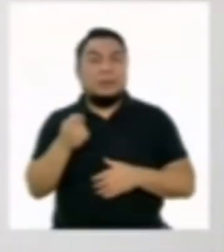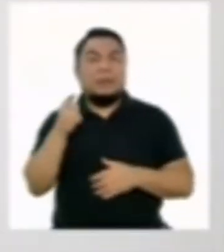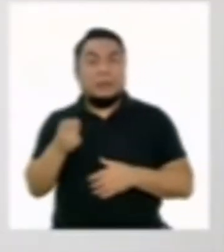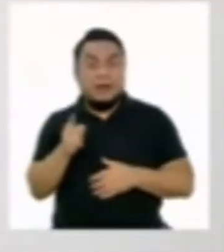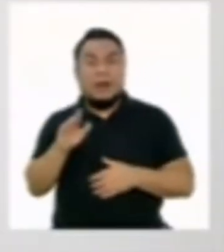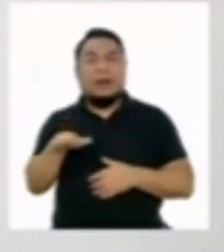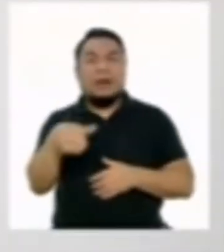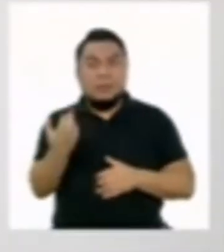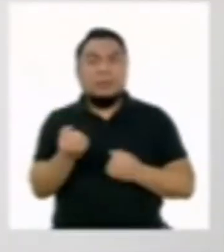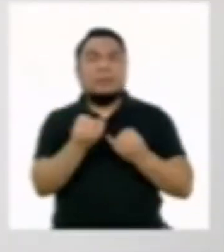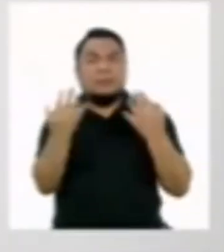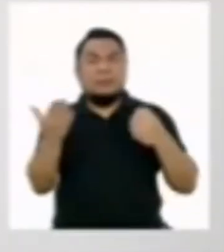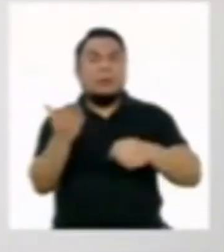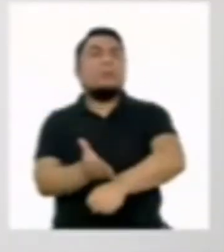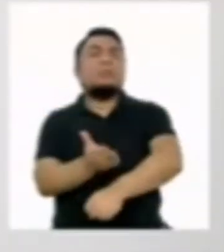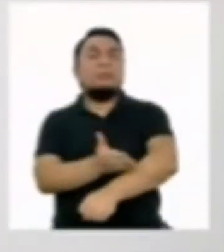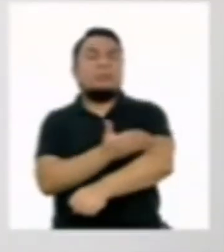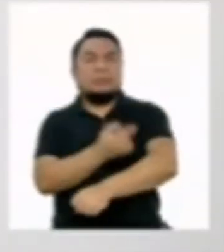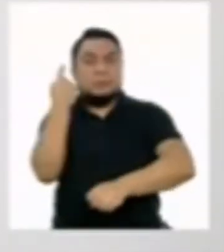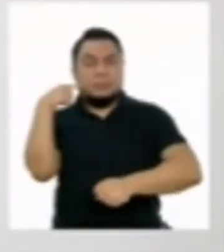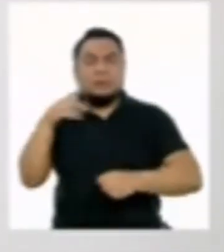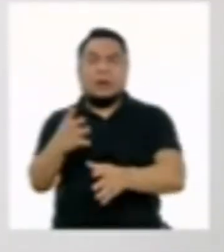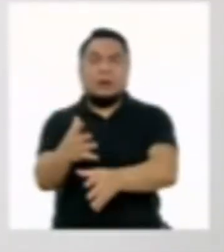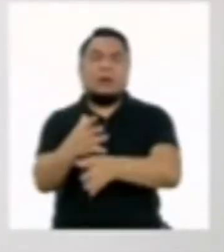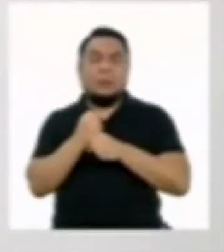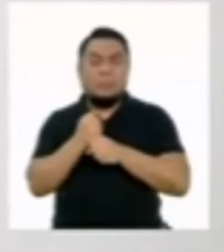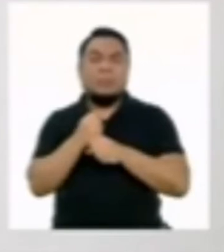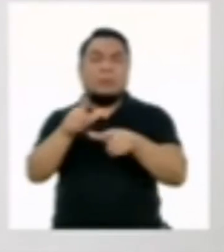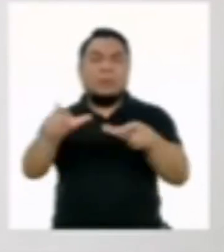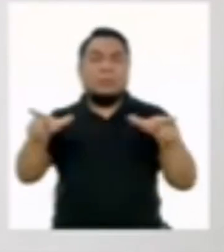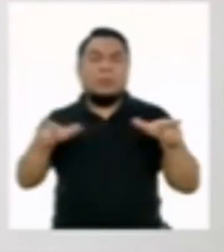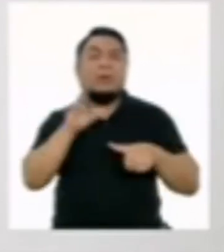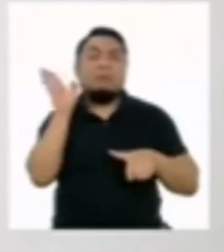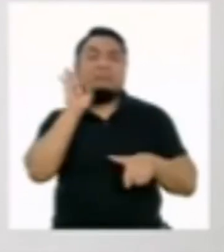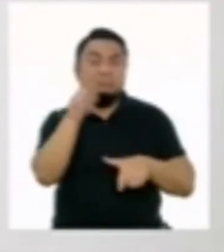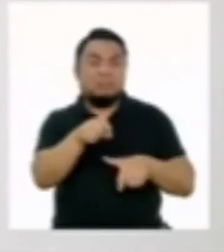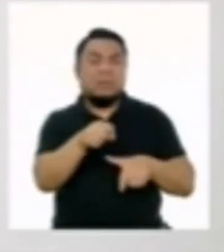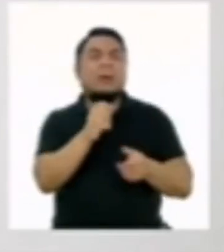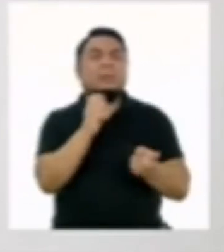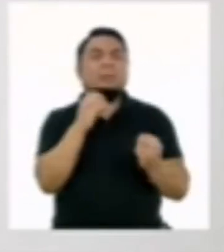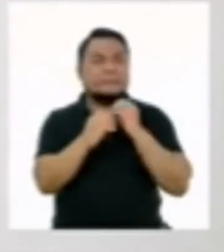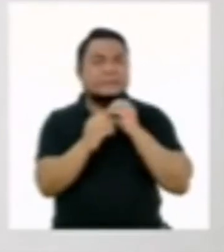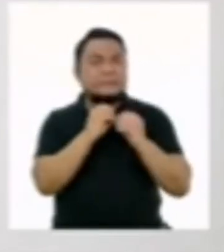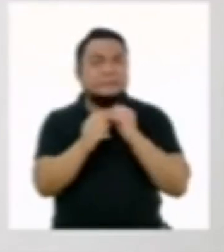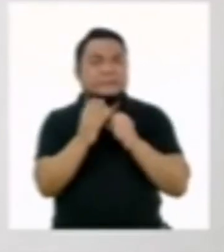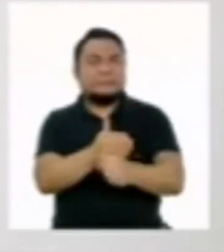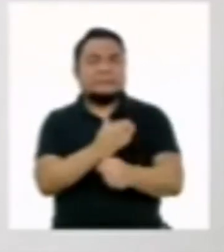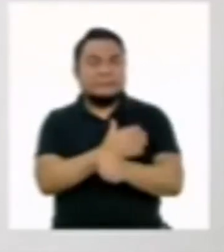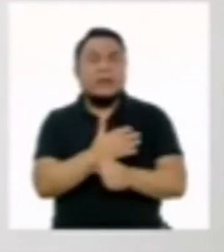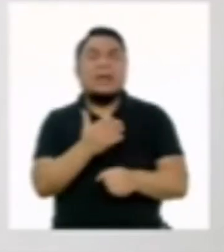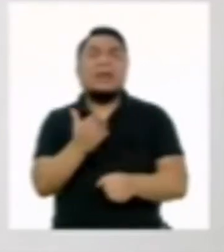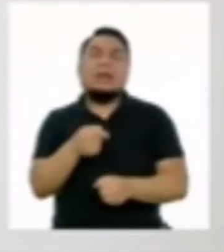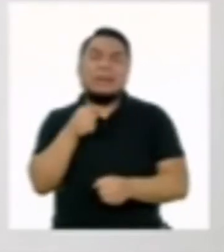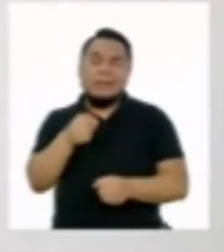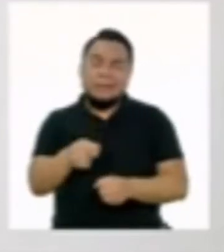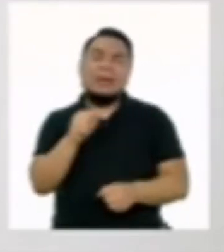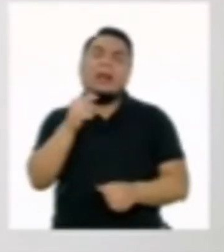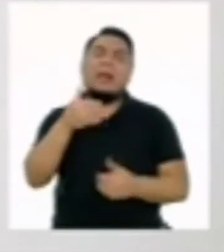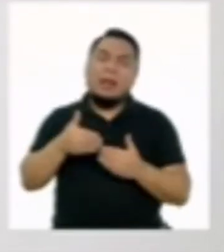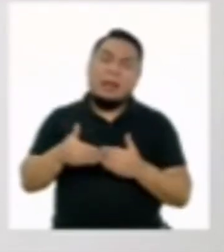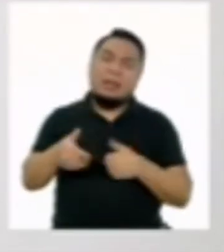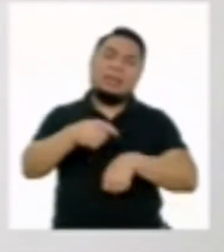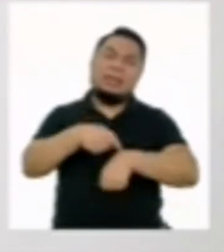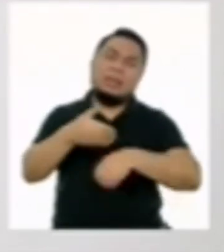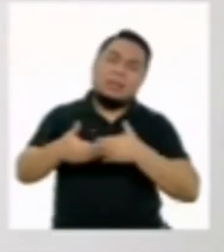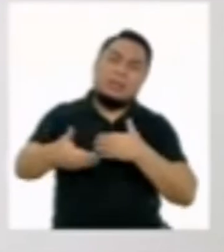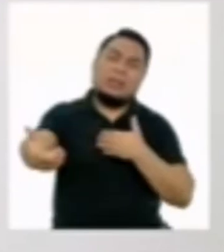Existen algunos procedimientos para recuperar sitios contaminados. Sin embargo, son procesos largos